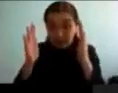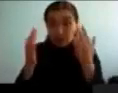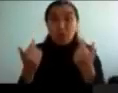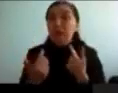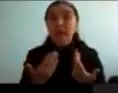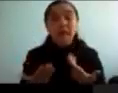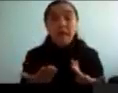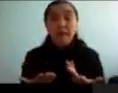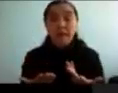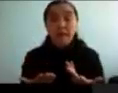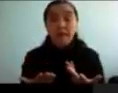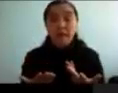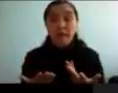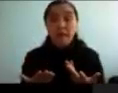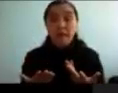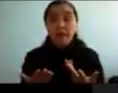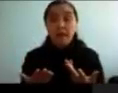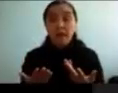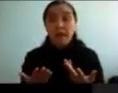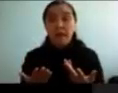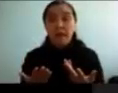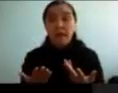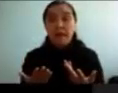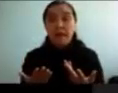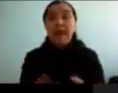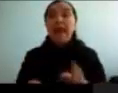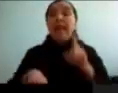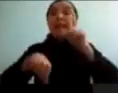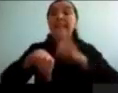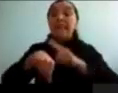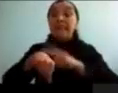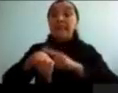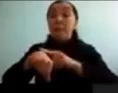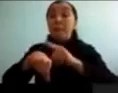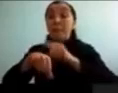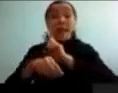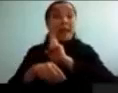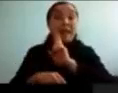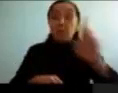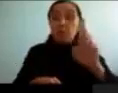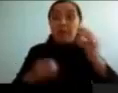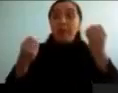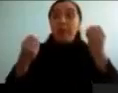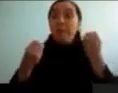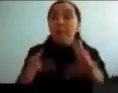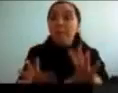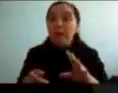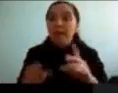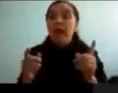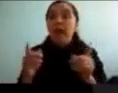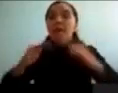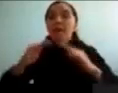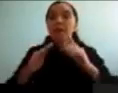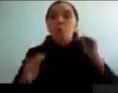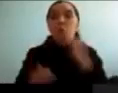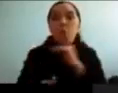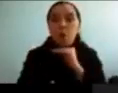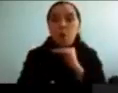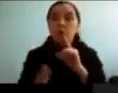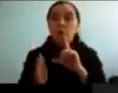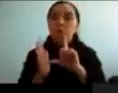comportamiento, es que aumenta, la variabilidad, del tiempo de reacción. Es decir, a veces somos muy rápido, y a veces somos muy lentos, en responder.